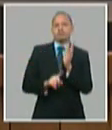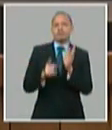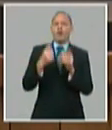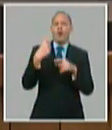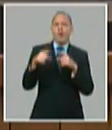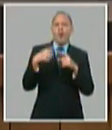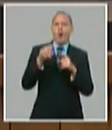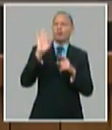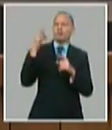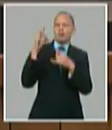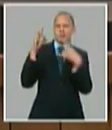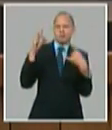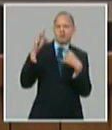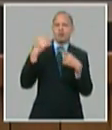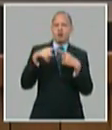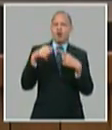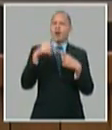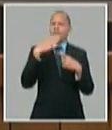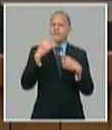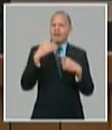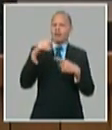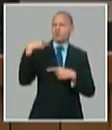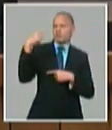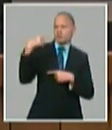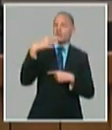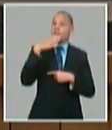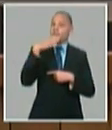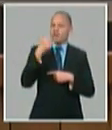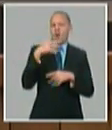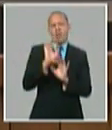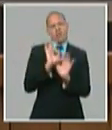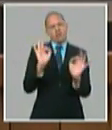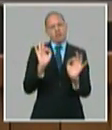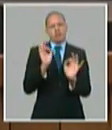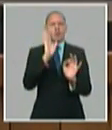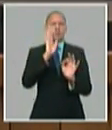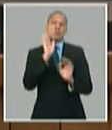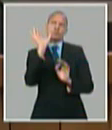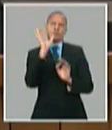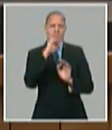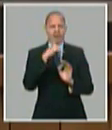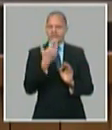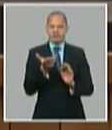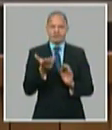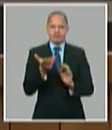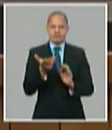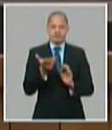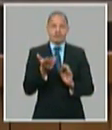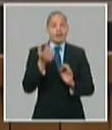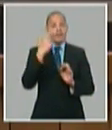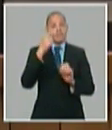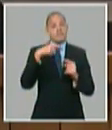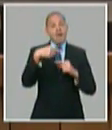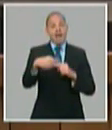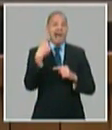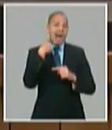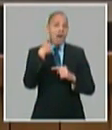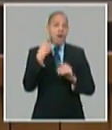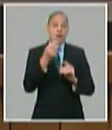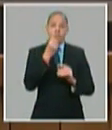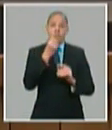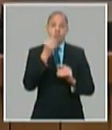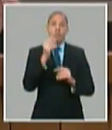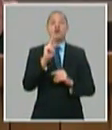un programa para avanzar en esa dirección o sea que tendríamos un crecimiento casi un 2% en la